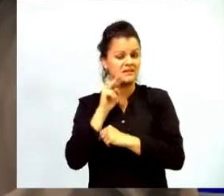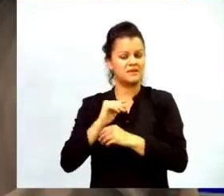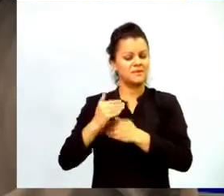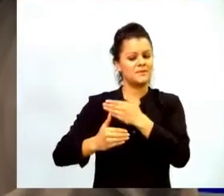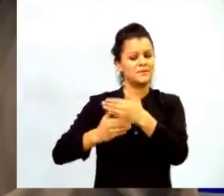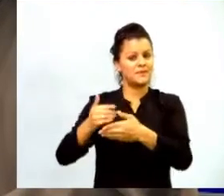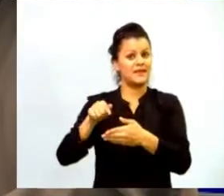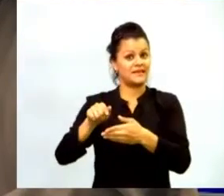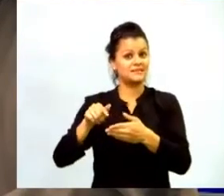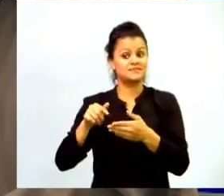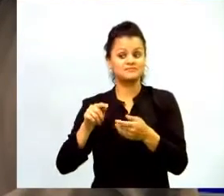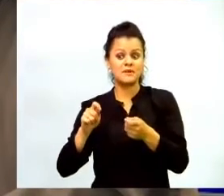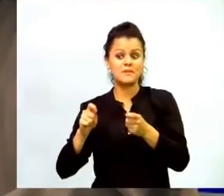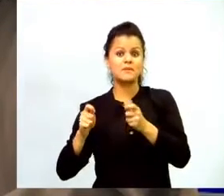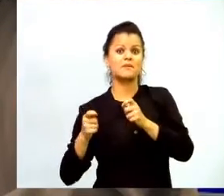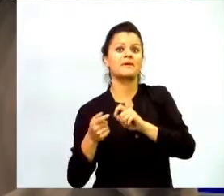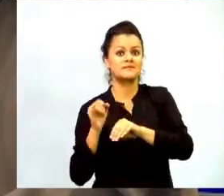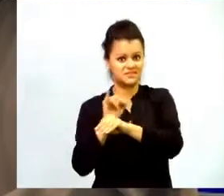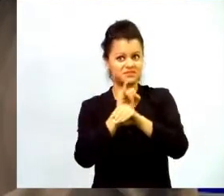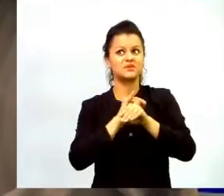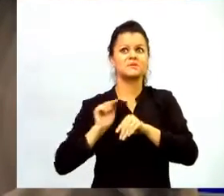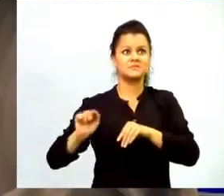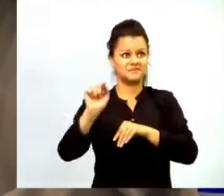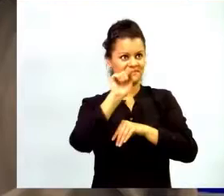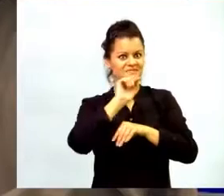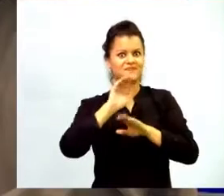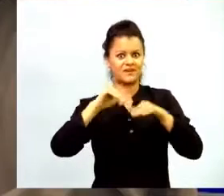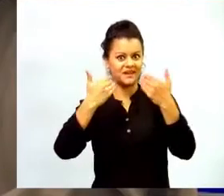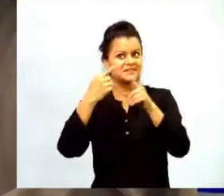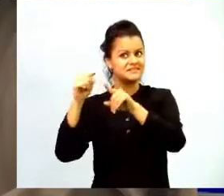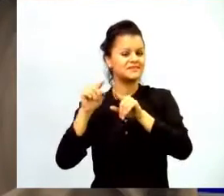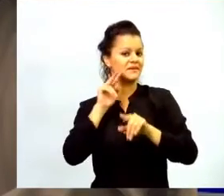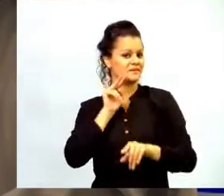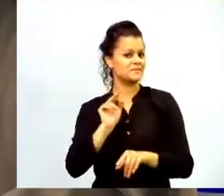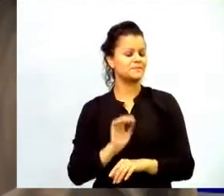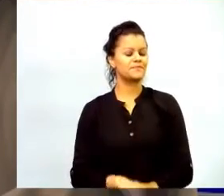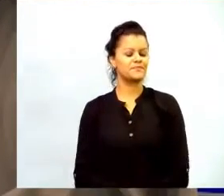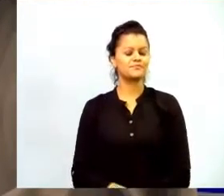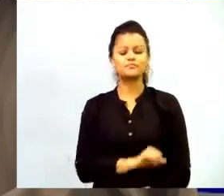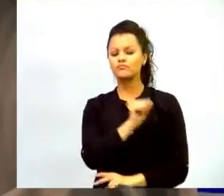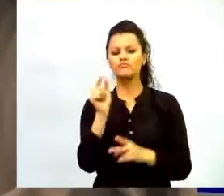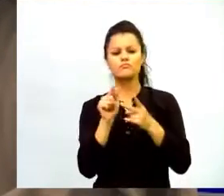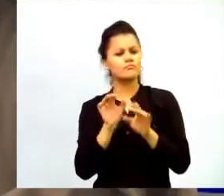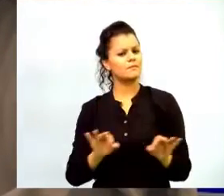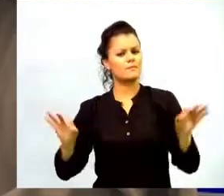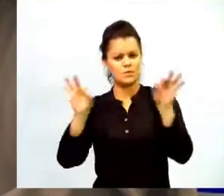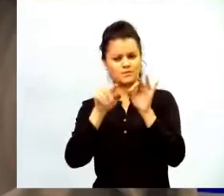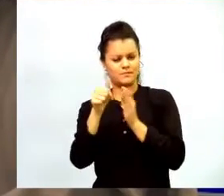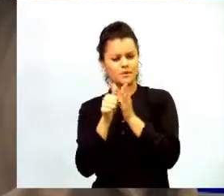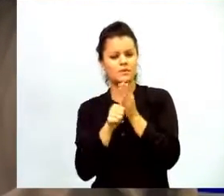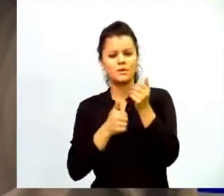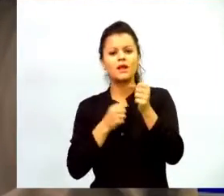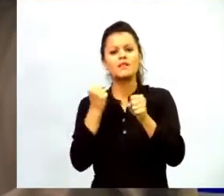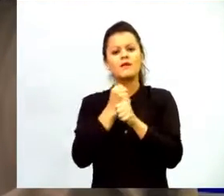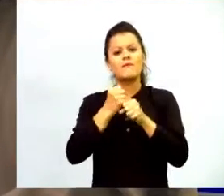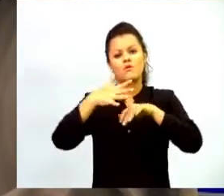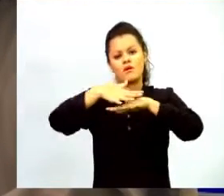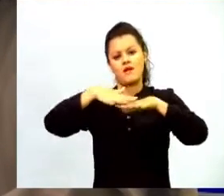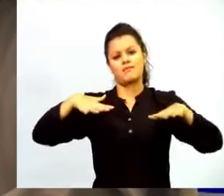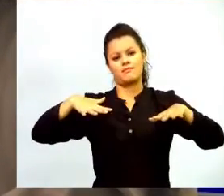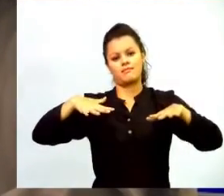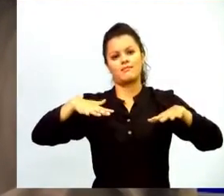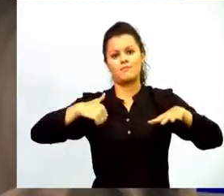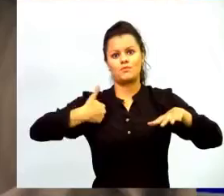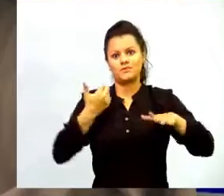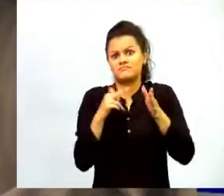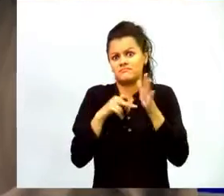esos procesos en las instituciones educativas otro elemento que es clave en estos programas es el trabajo en red cómo aprovechar todas esas